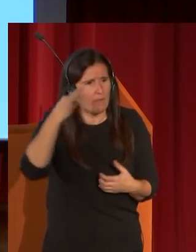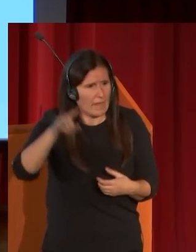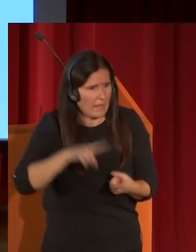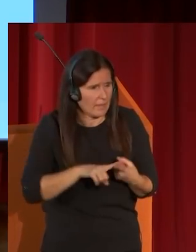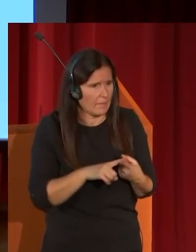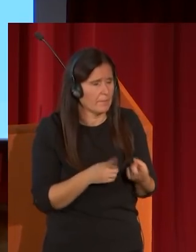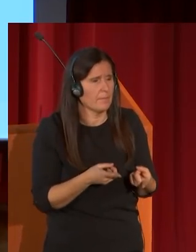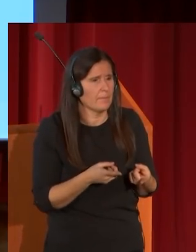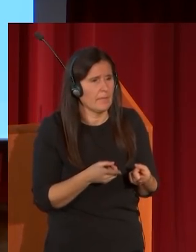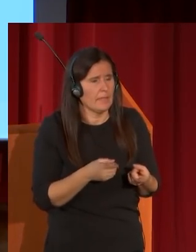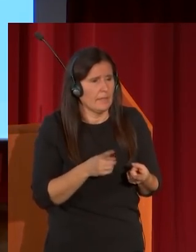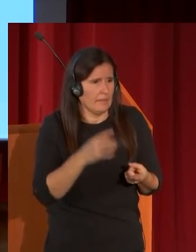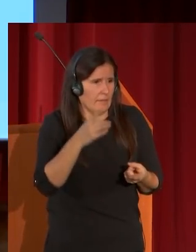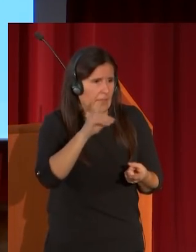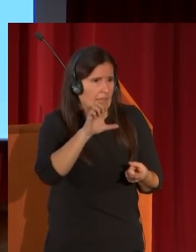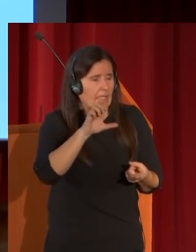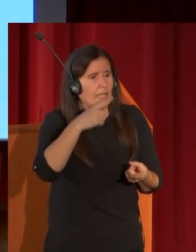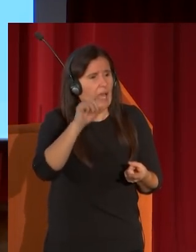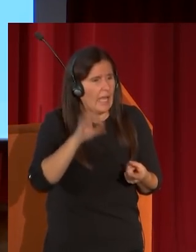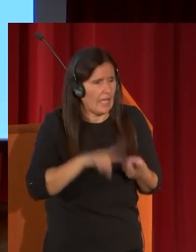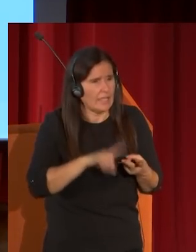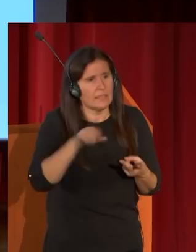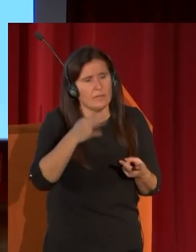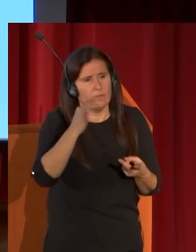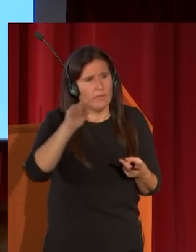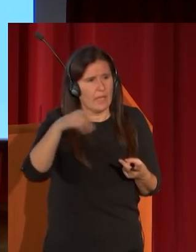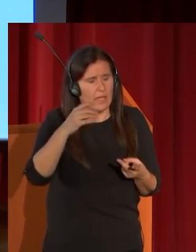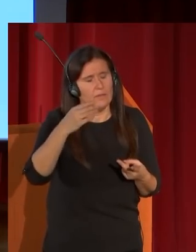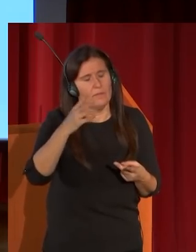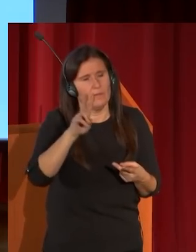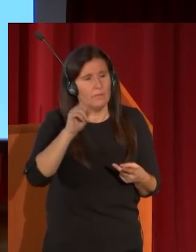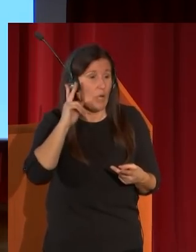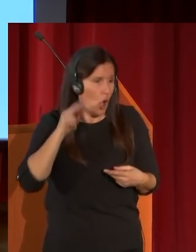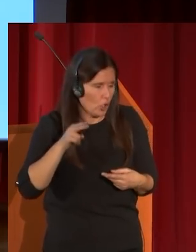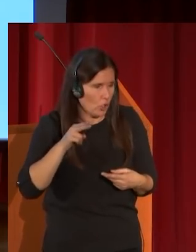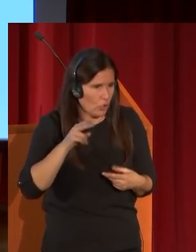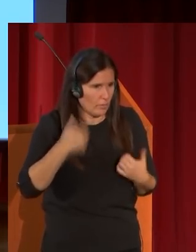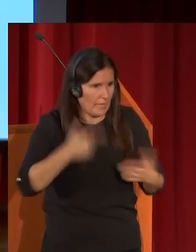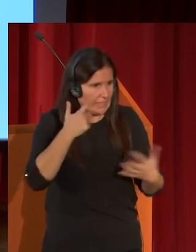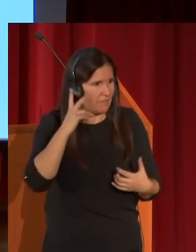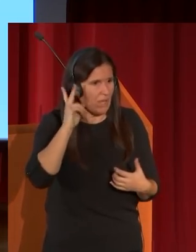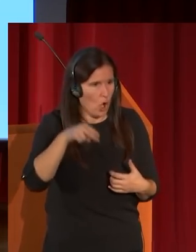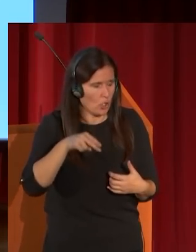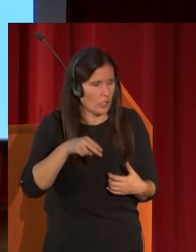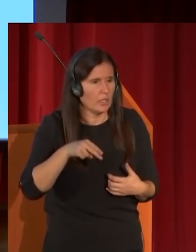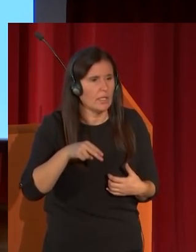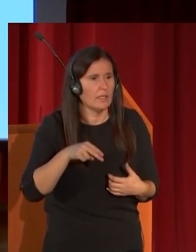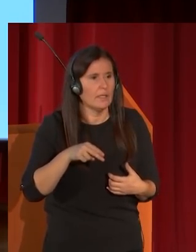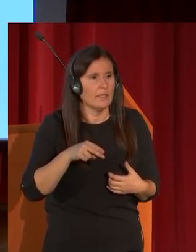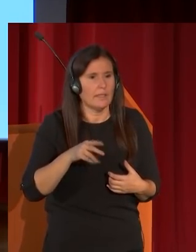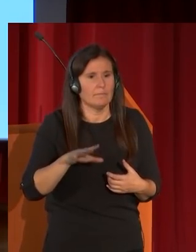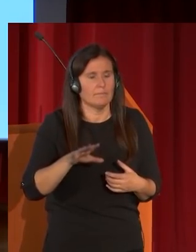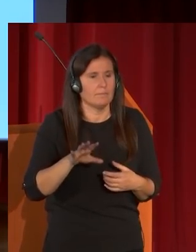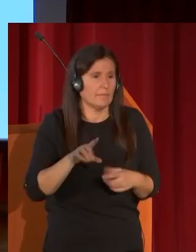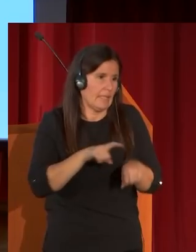Degas después y la emplea también Van Gogh Van Gogh que por un lado el lado de